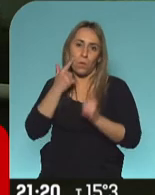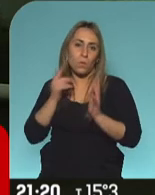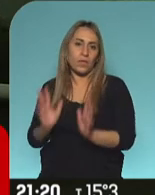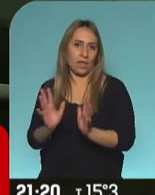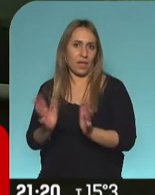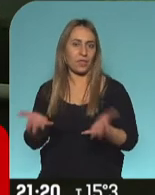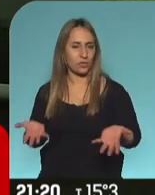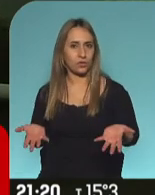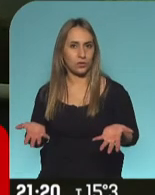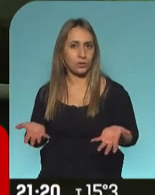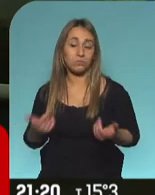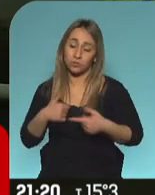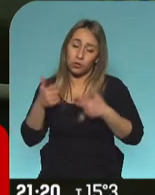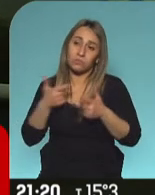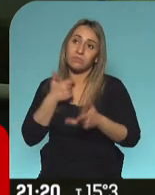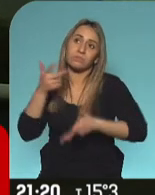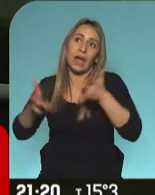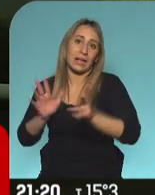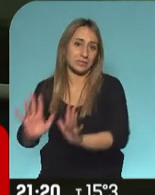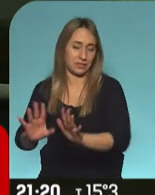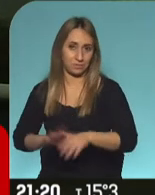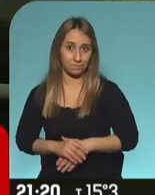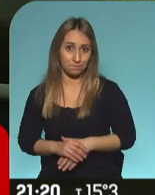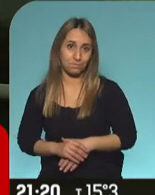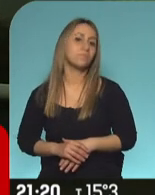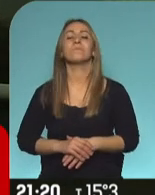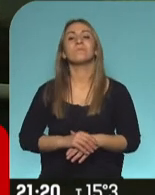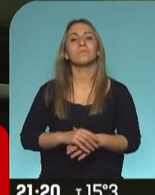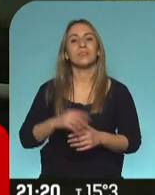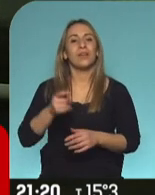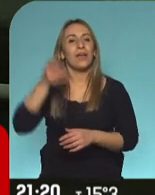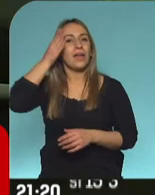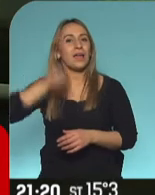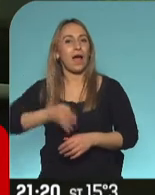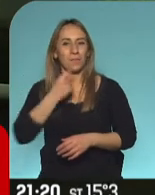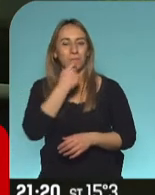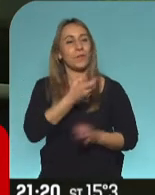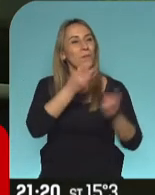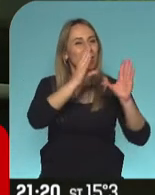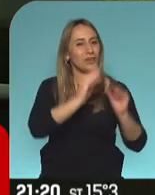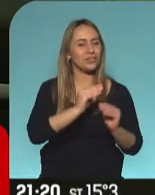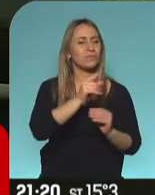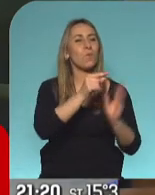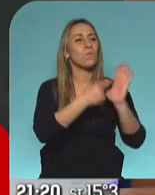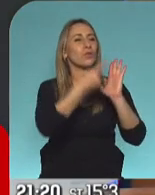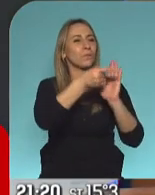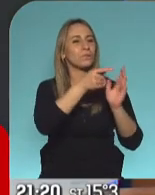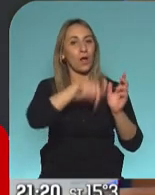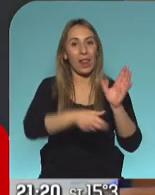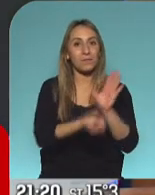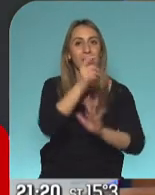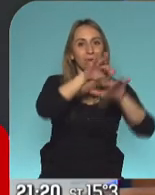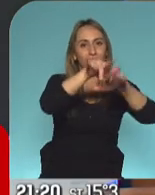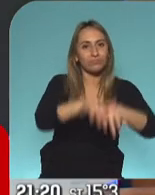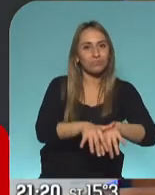por lo menos yo diría eso. Mempo, ¿cómo va? Buenas noches, me voy a quedar con algo, que dijo también, que contó, en su columna de esta mañana,